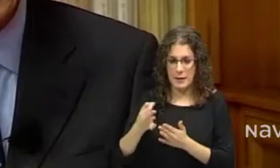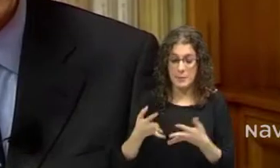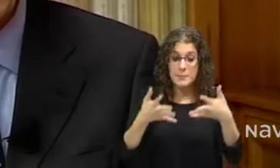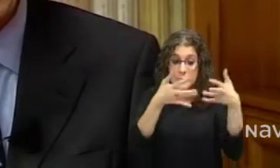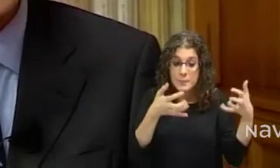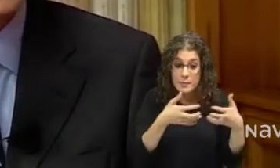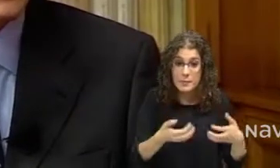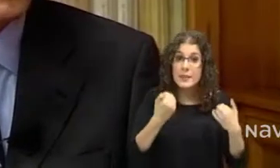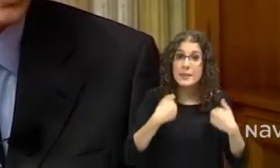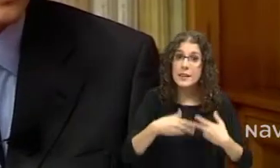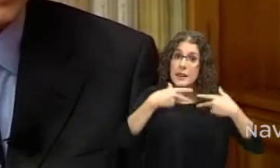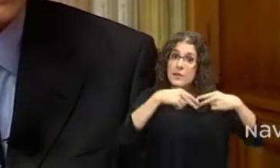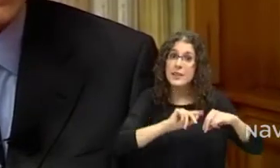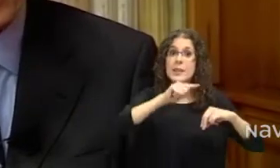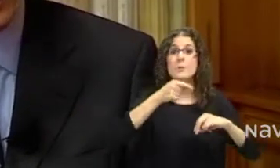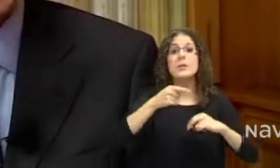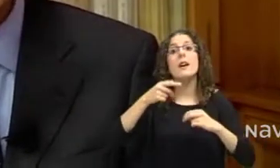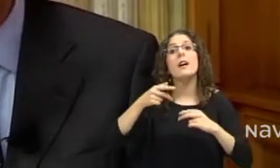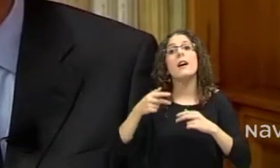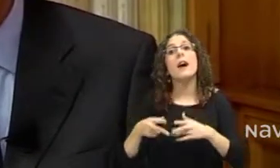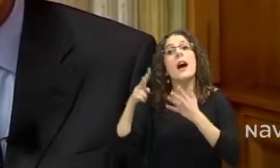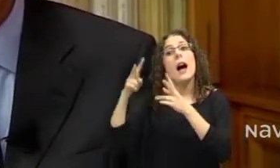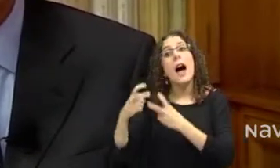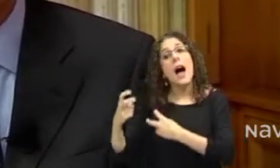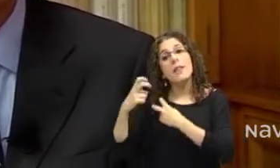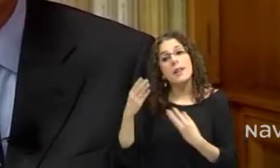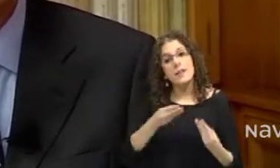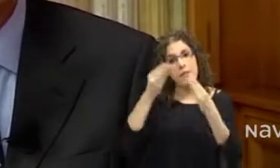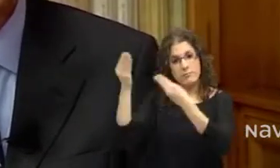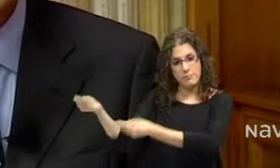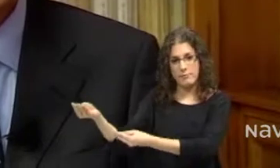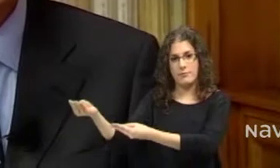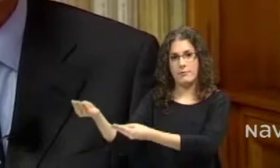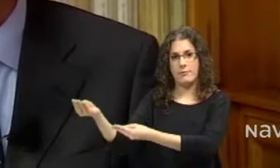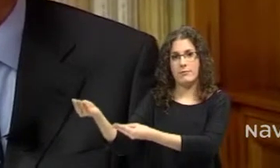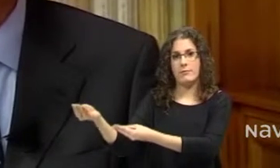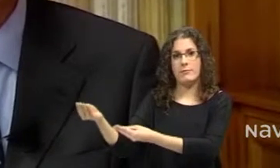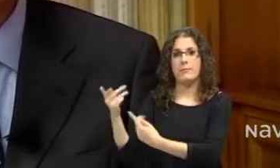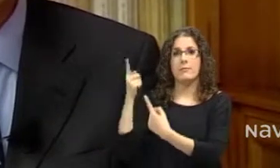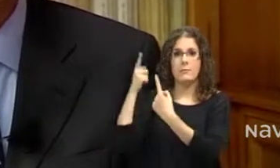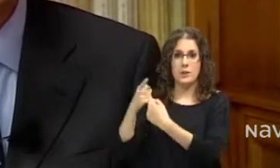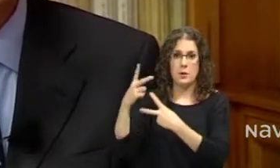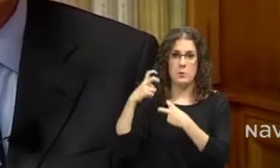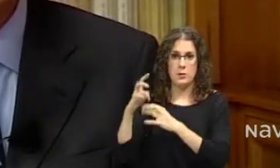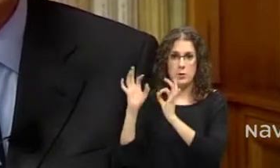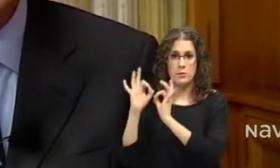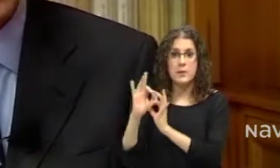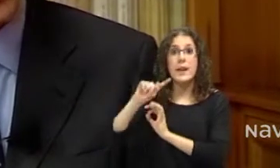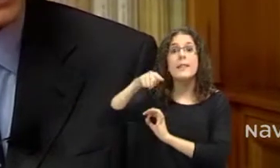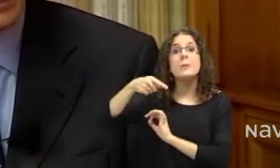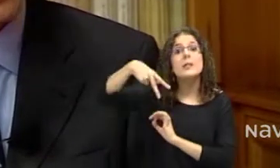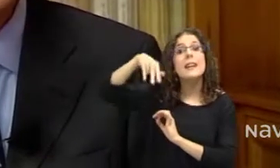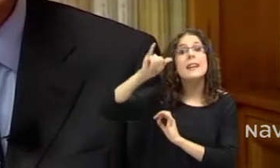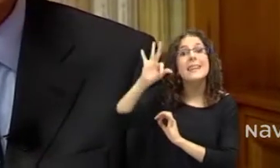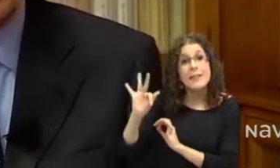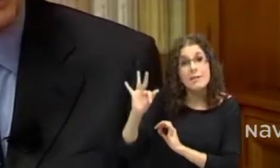en Hacienda para hacer la liquidación, esta esenta de impuestos, la liquidación de impuestos. Después se obtendrá el NIF, el número de identificación